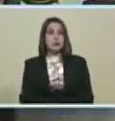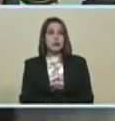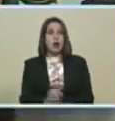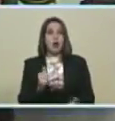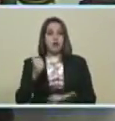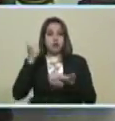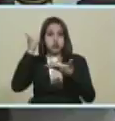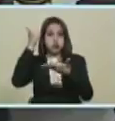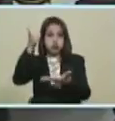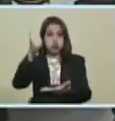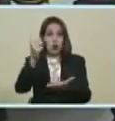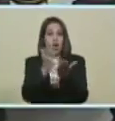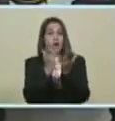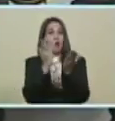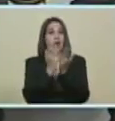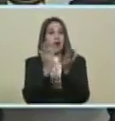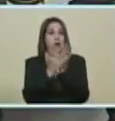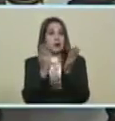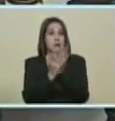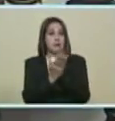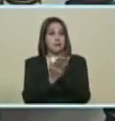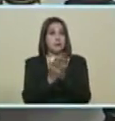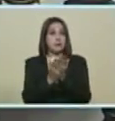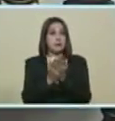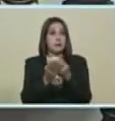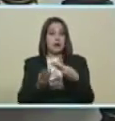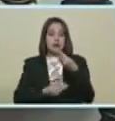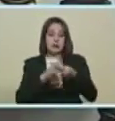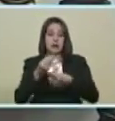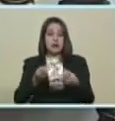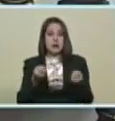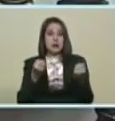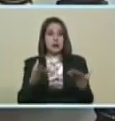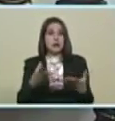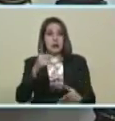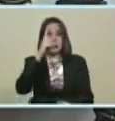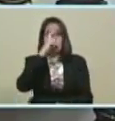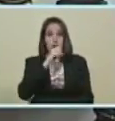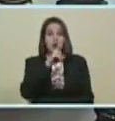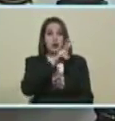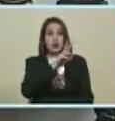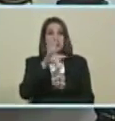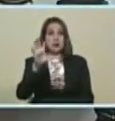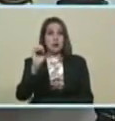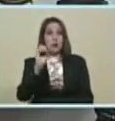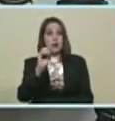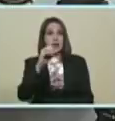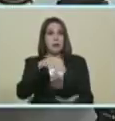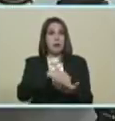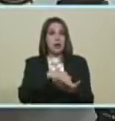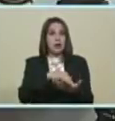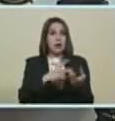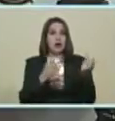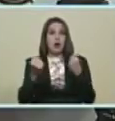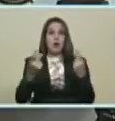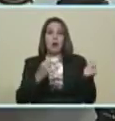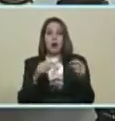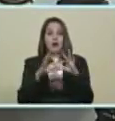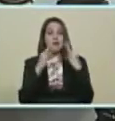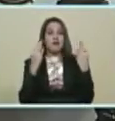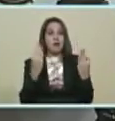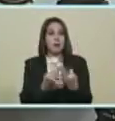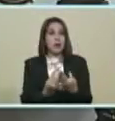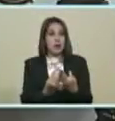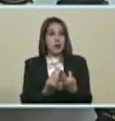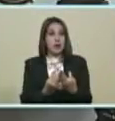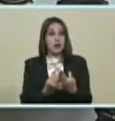bono Escolar Que he creado Este año De 250 mil Bolívares Por familia